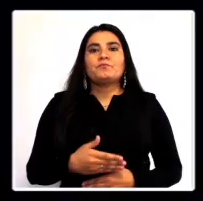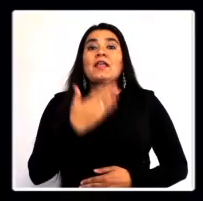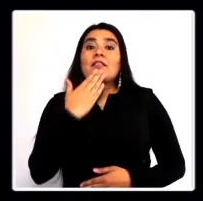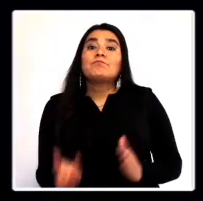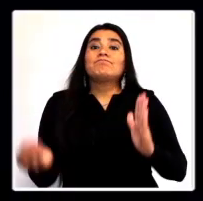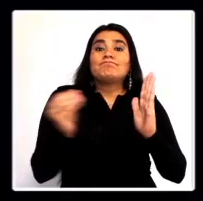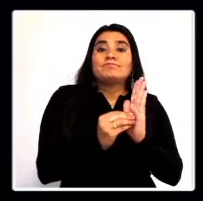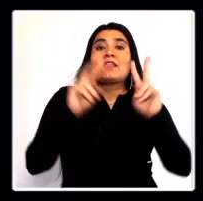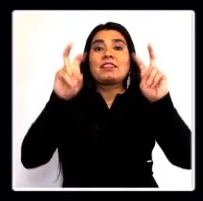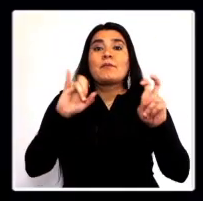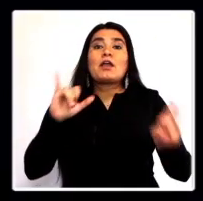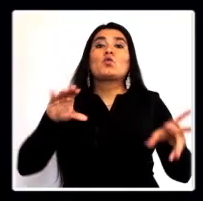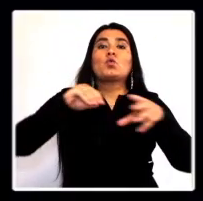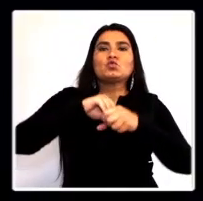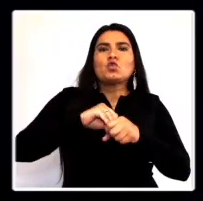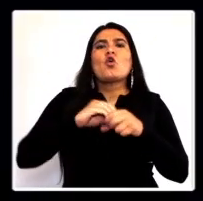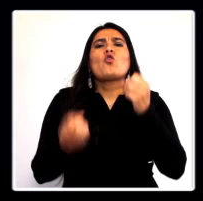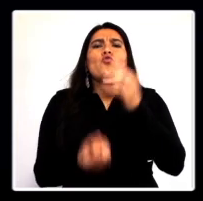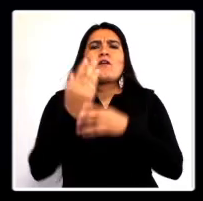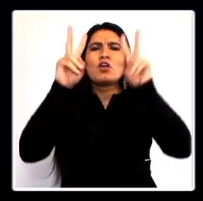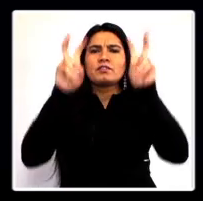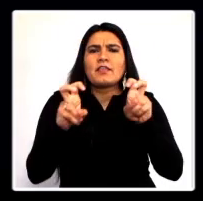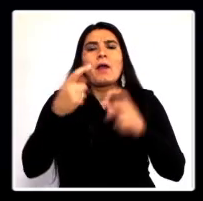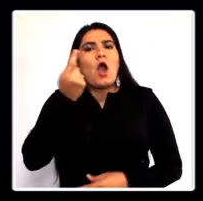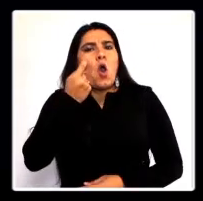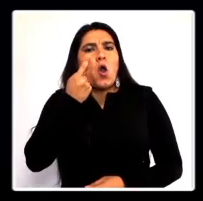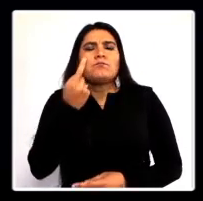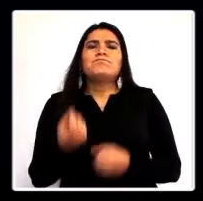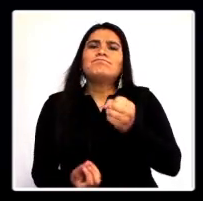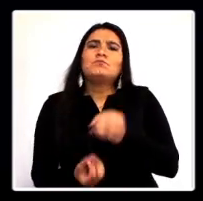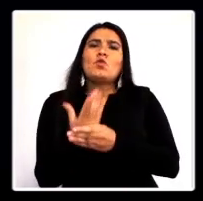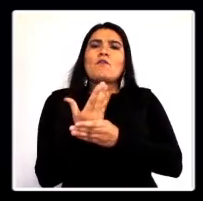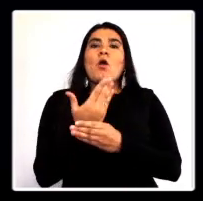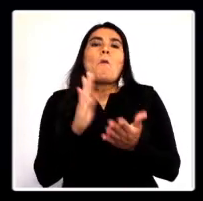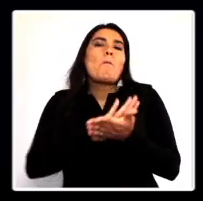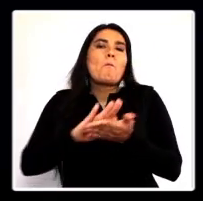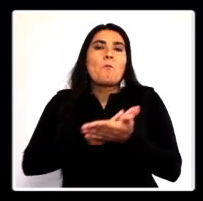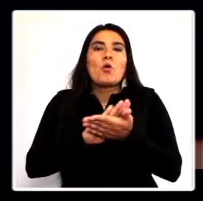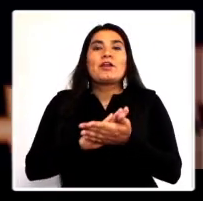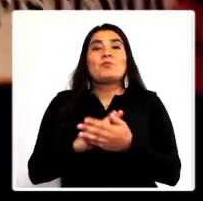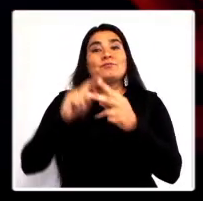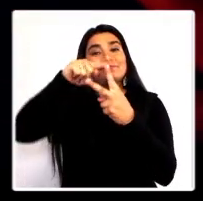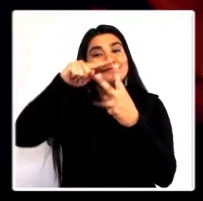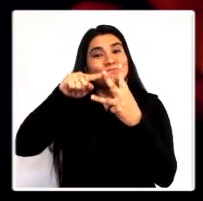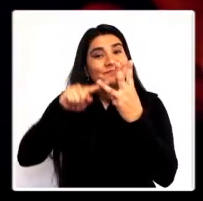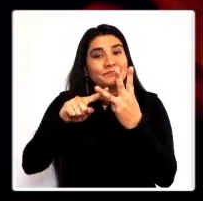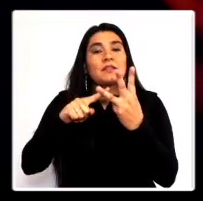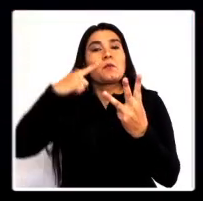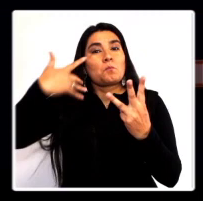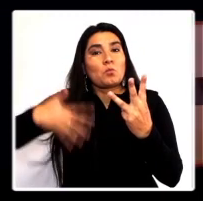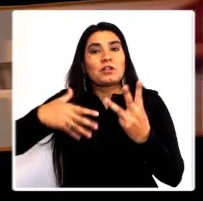Cristaliza la inclusión de nuevos aspectos en la producción de conocimiento, como por ejemplo, agregar a la triada clásica